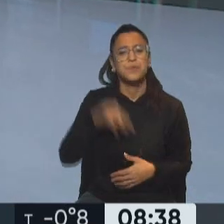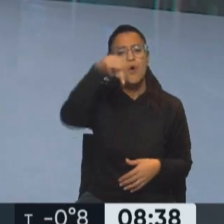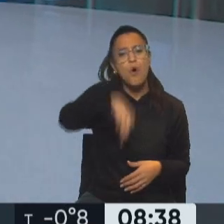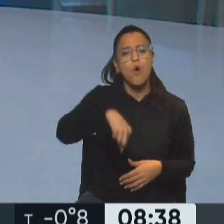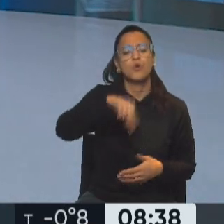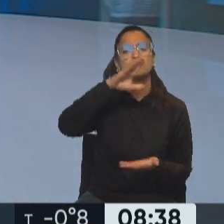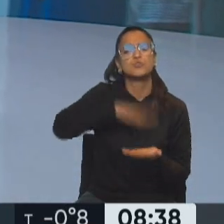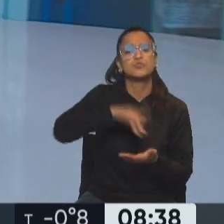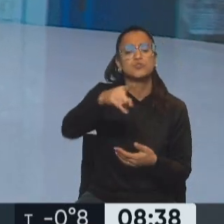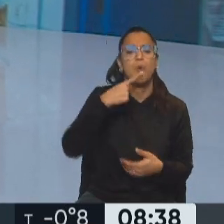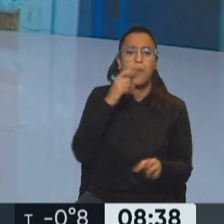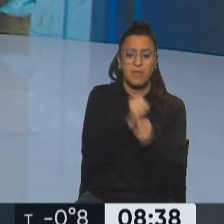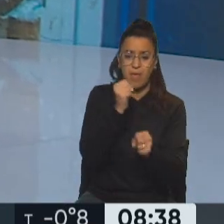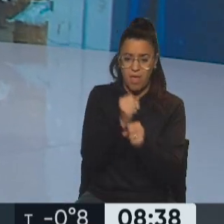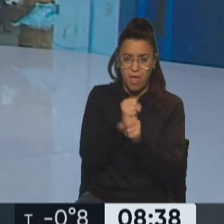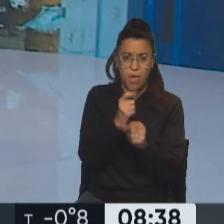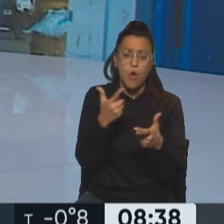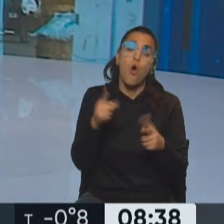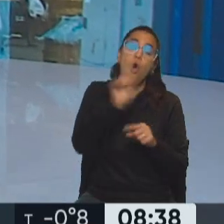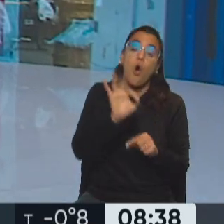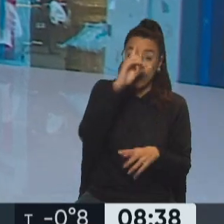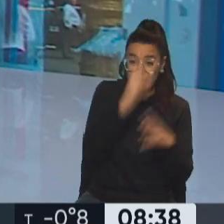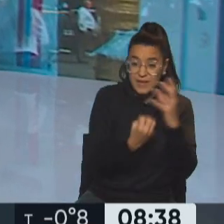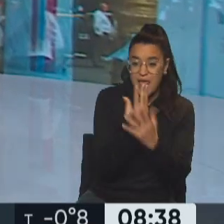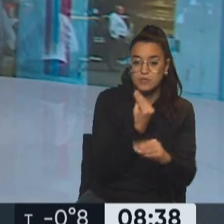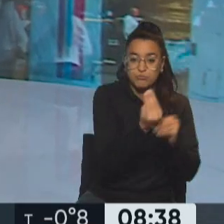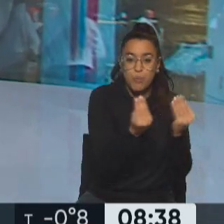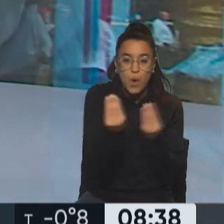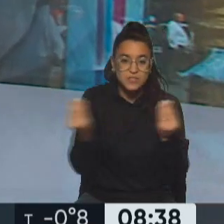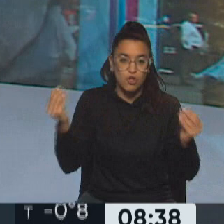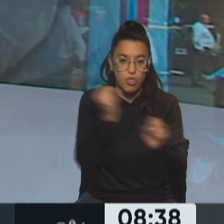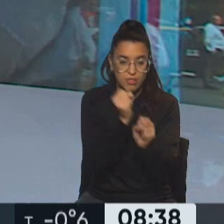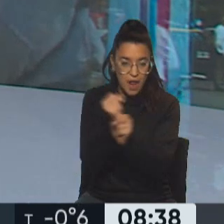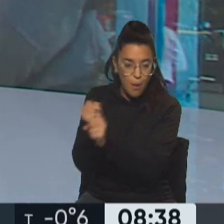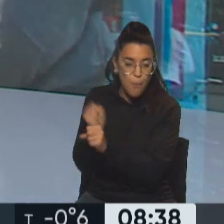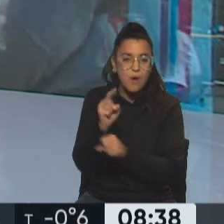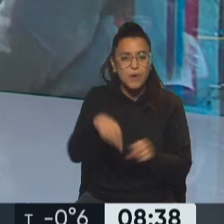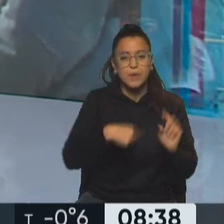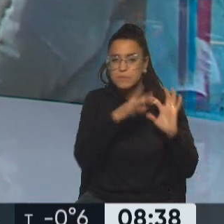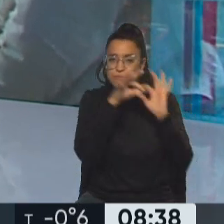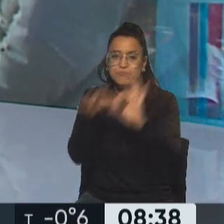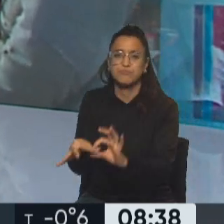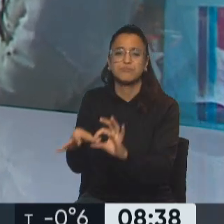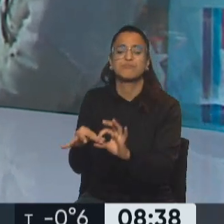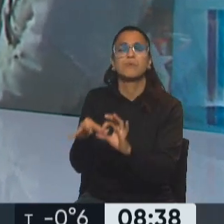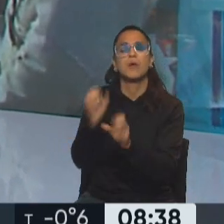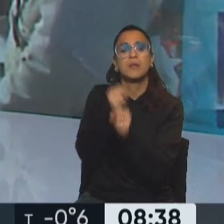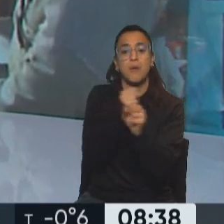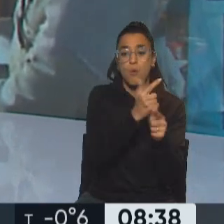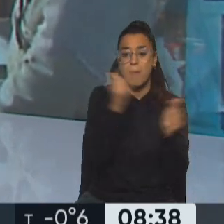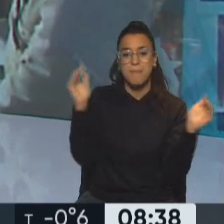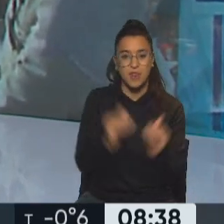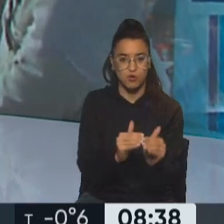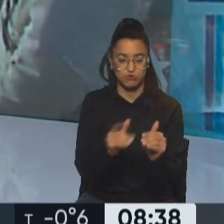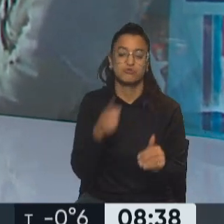En materia de desempleo en la República Argentina, o de creación de empleo en la República Argentina, que directamente se ve relacionado con el descenso, el desempleo,